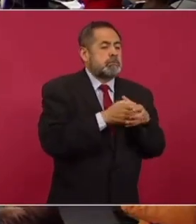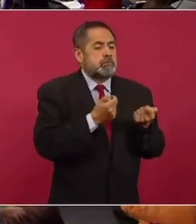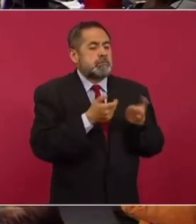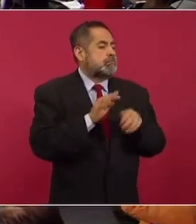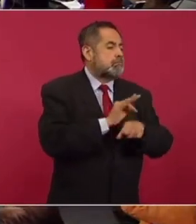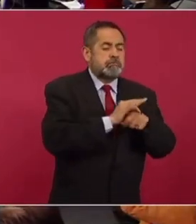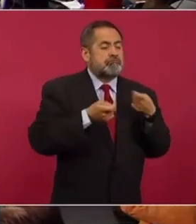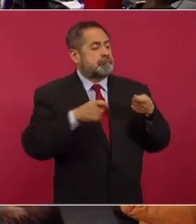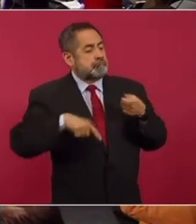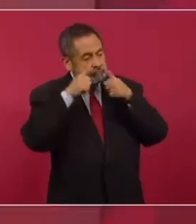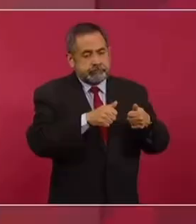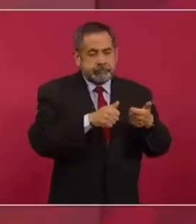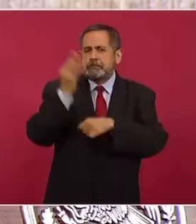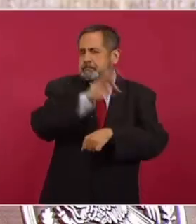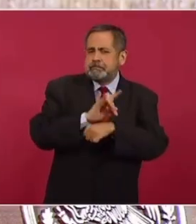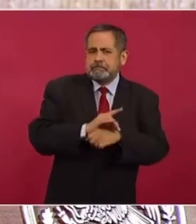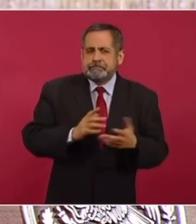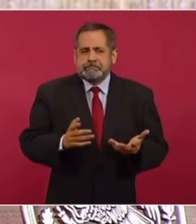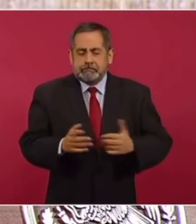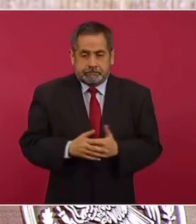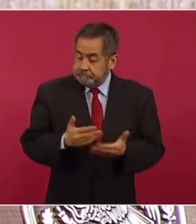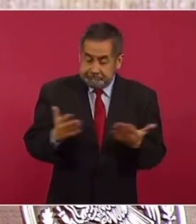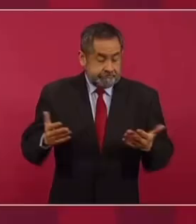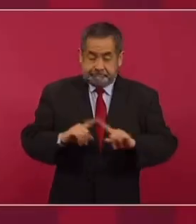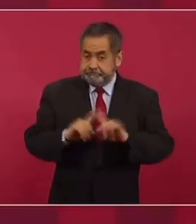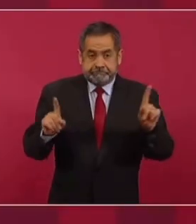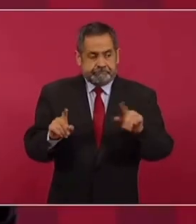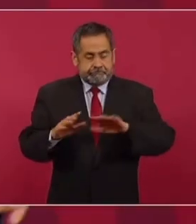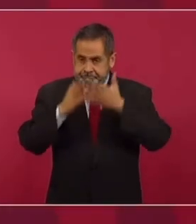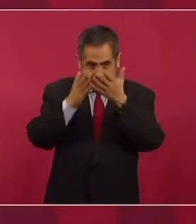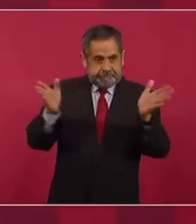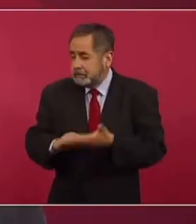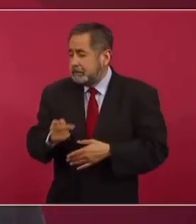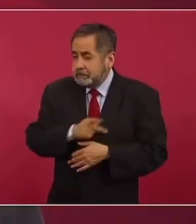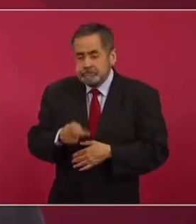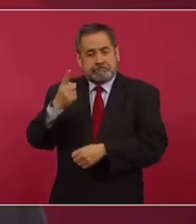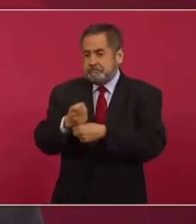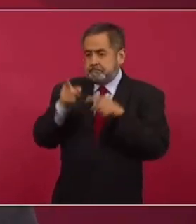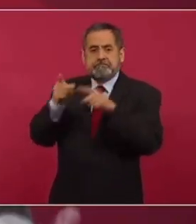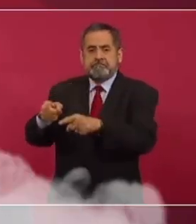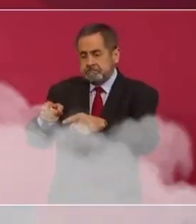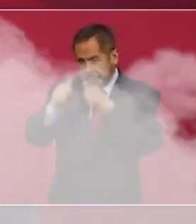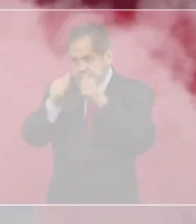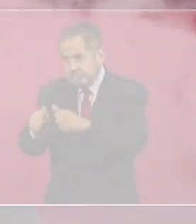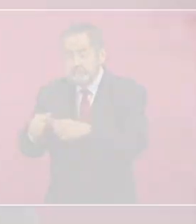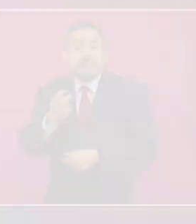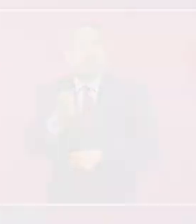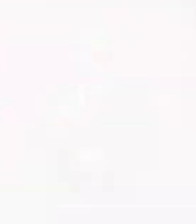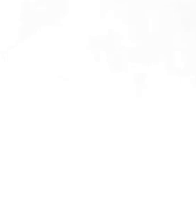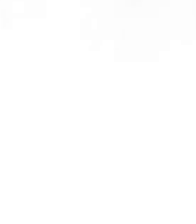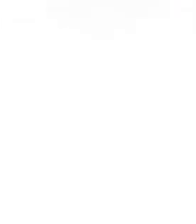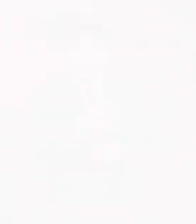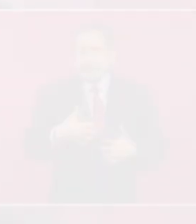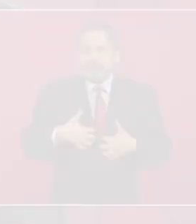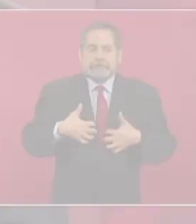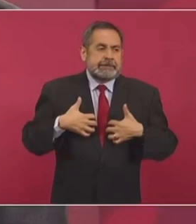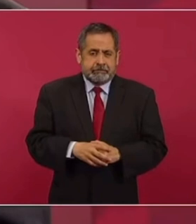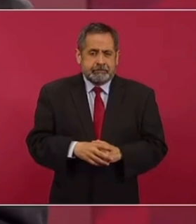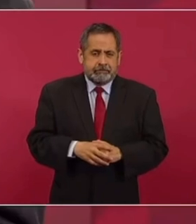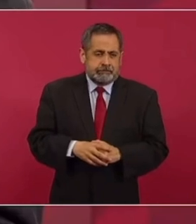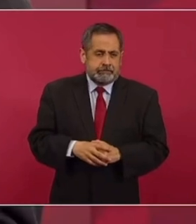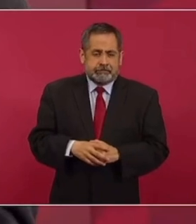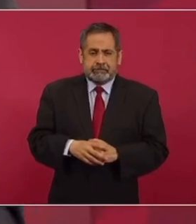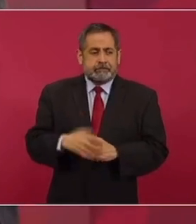para los de arriba, ahora estamos gobernando para todos los mexicanos y eso los pone de mal humor